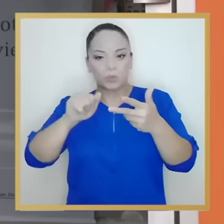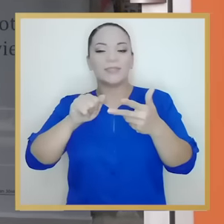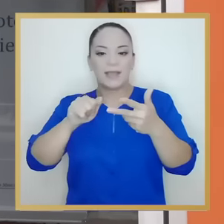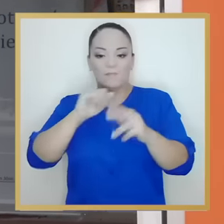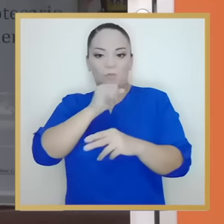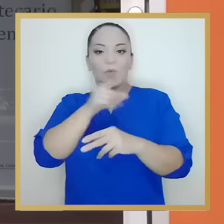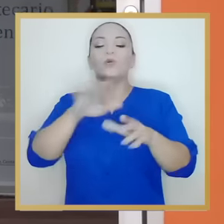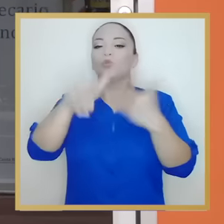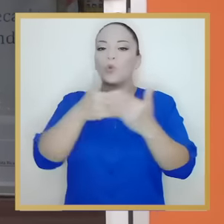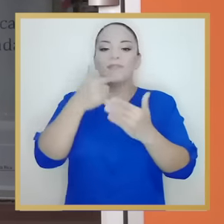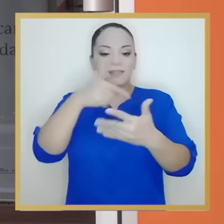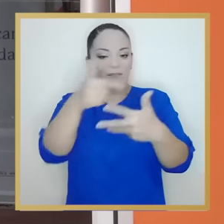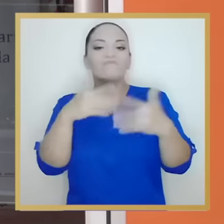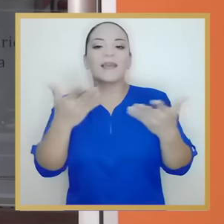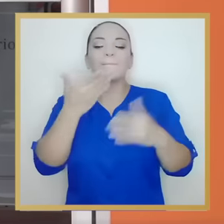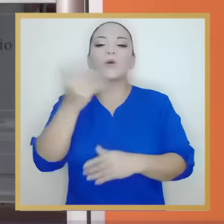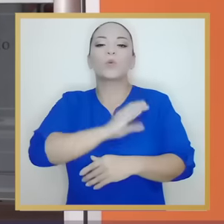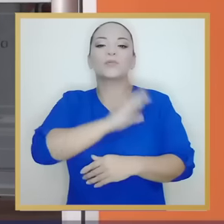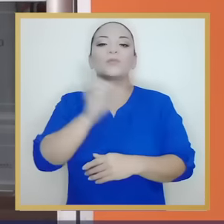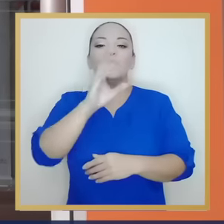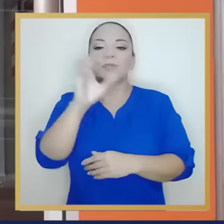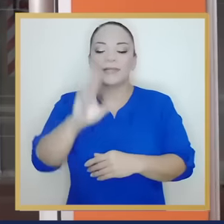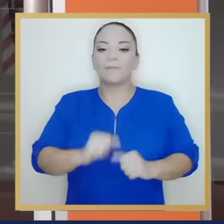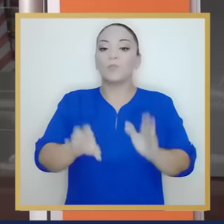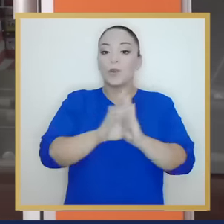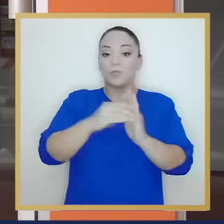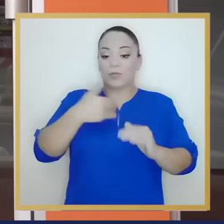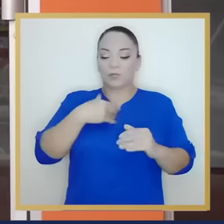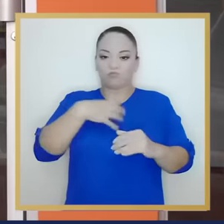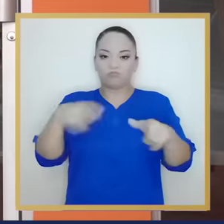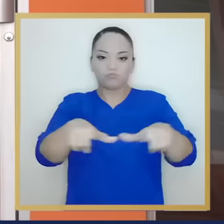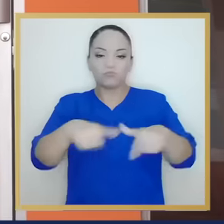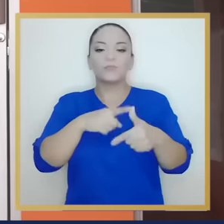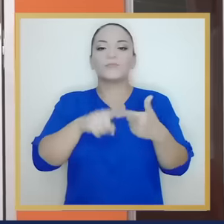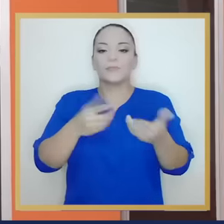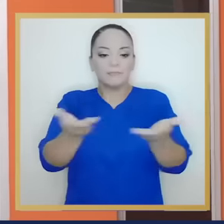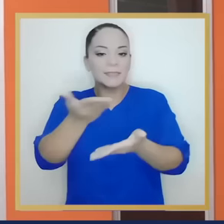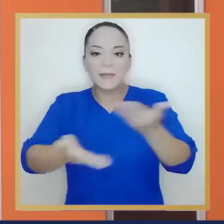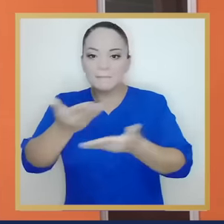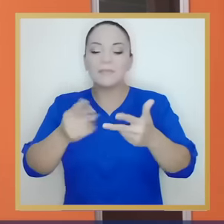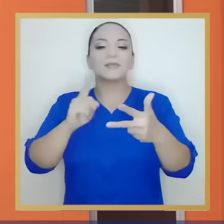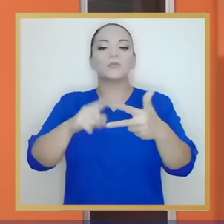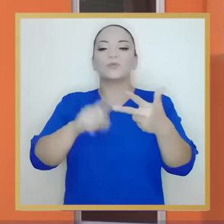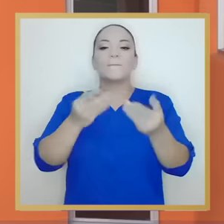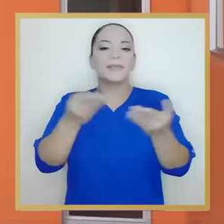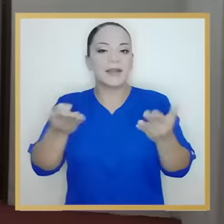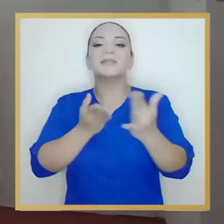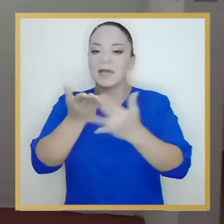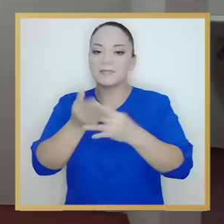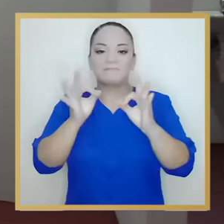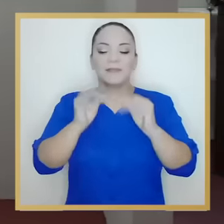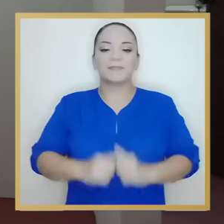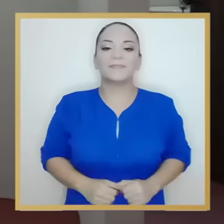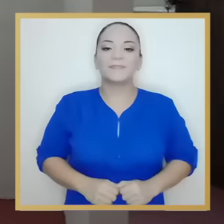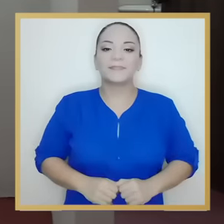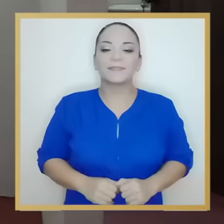Cooperación, además de la Junta de Andalucía, las mejores condiciones se encuentran en Costa Rica, donde se valoran elementos como tenencia de la tierra,